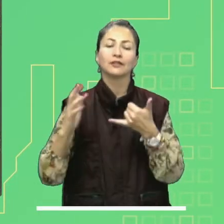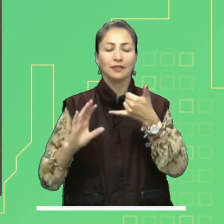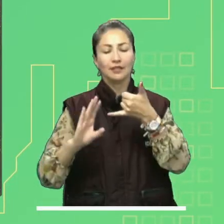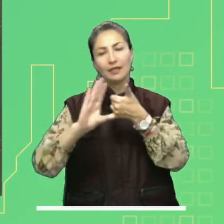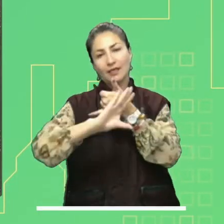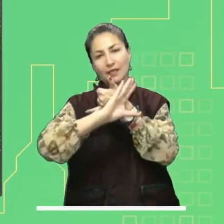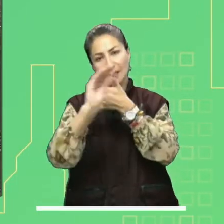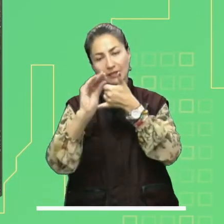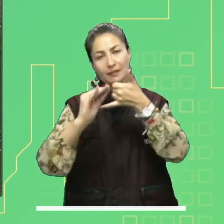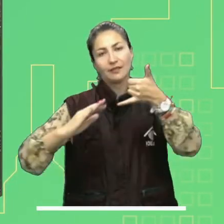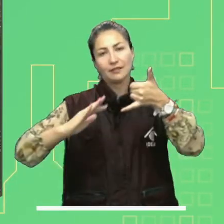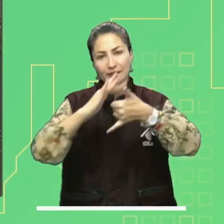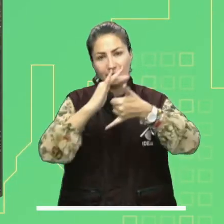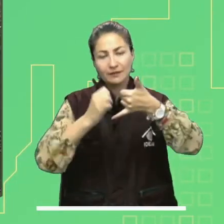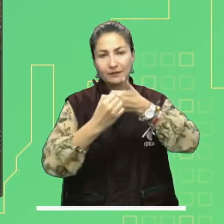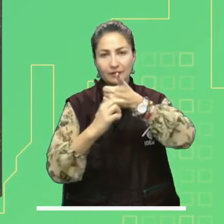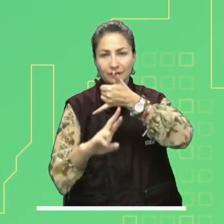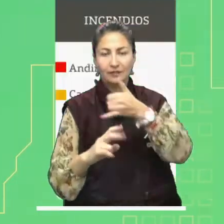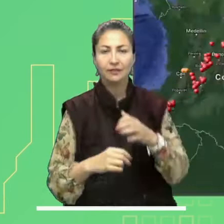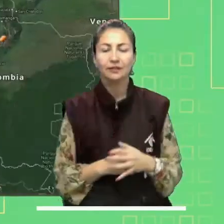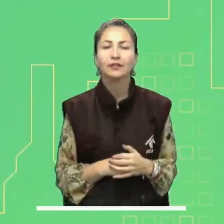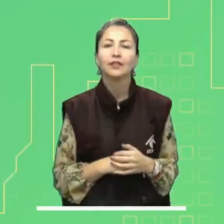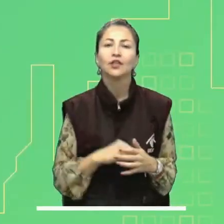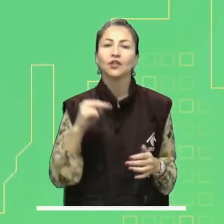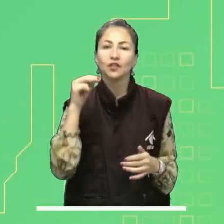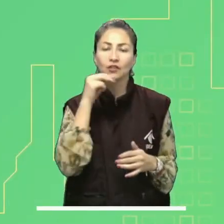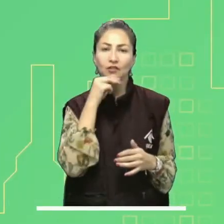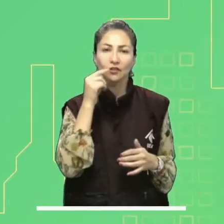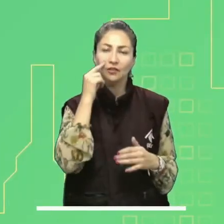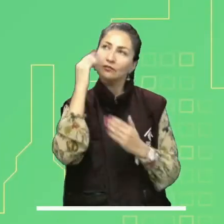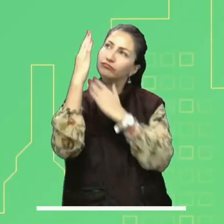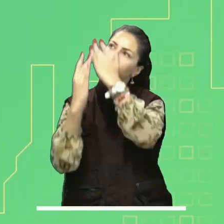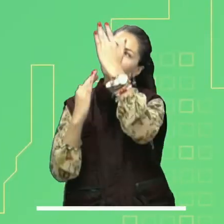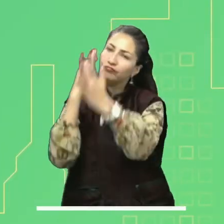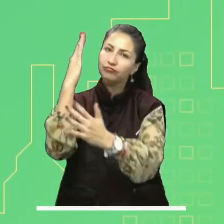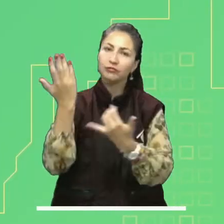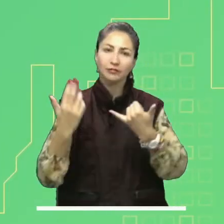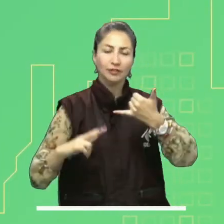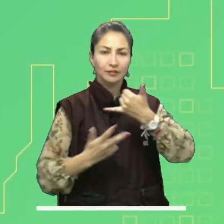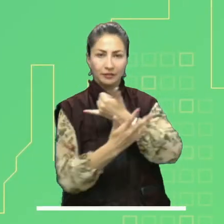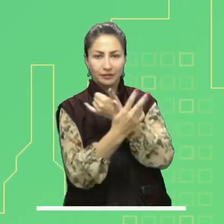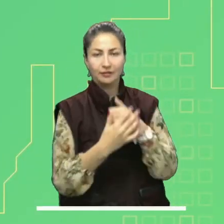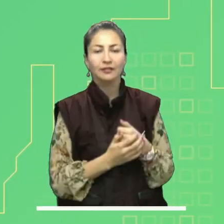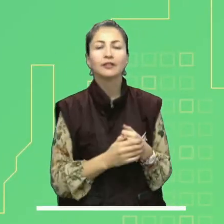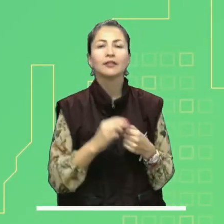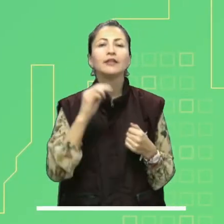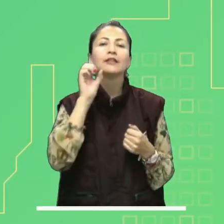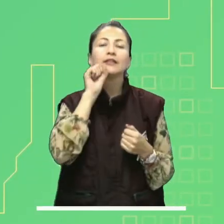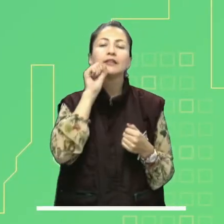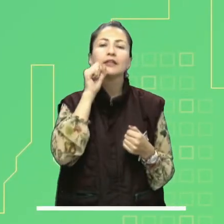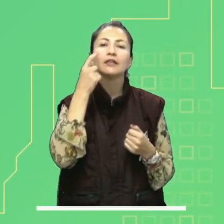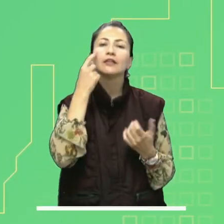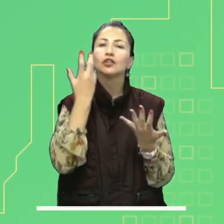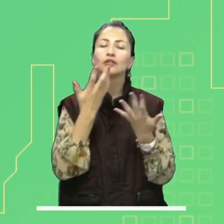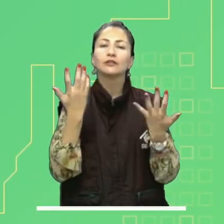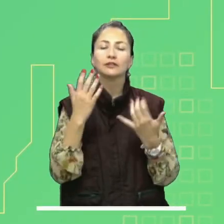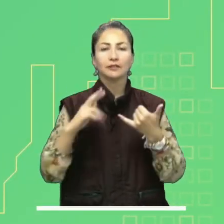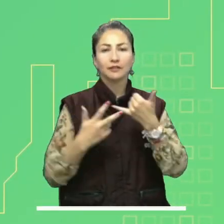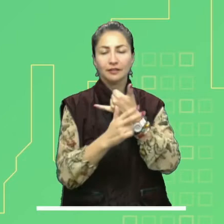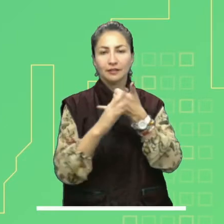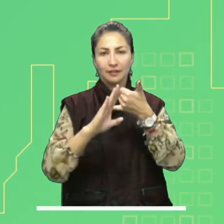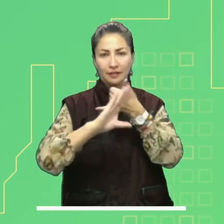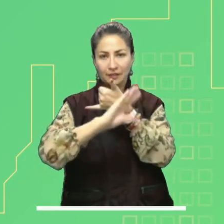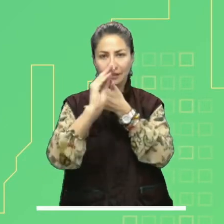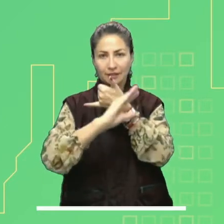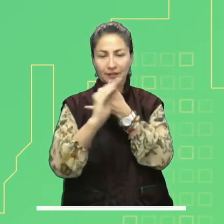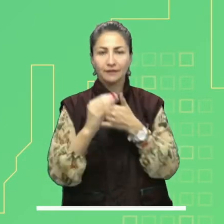Alerta naranja en las regiones Caribe, Pacífica y Orinoquía. Alerta roja por incendios en región Andina. Alerta